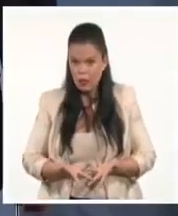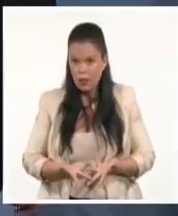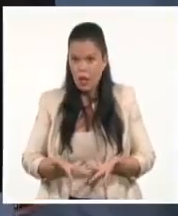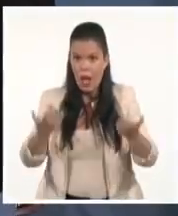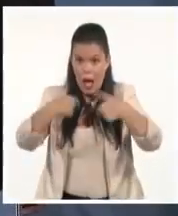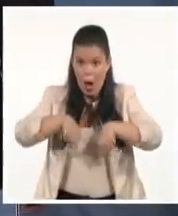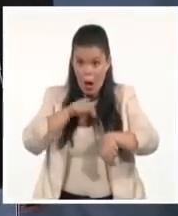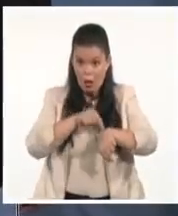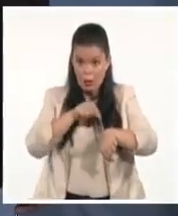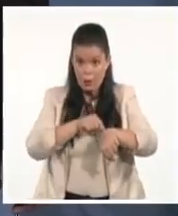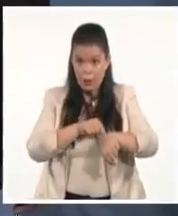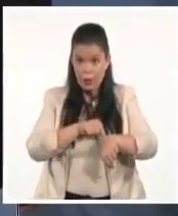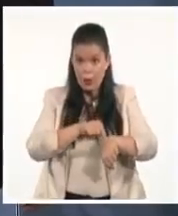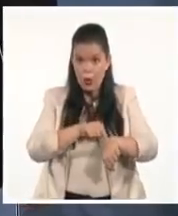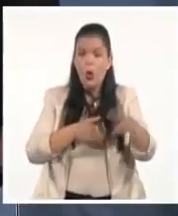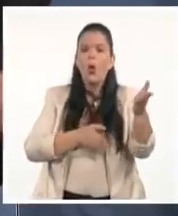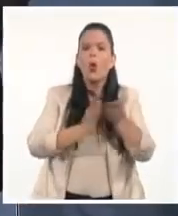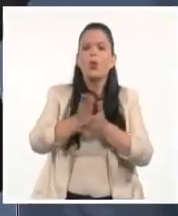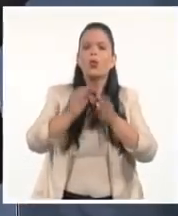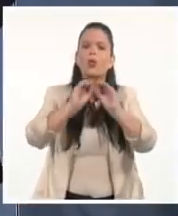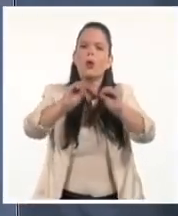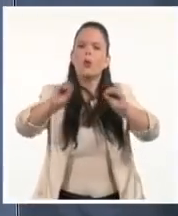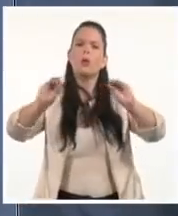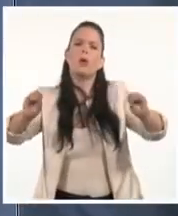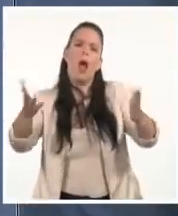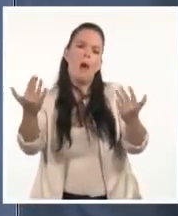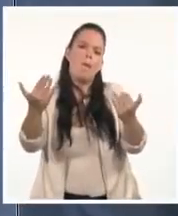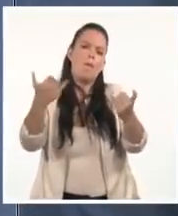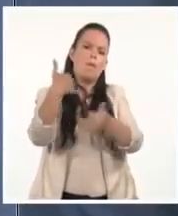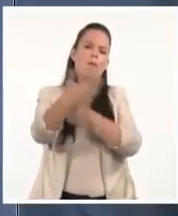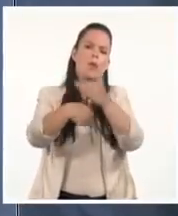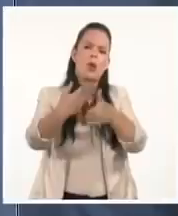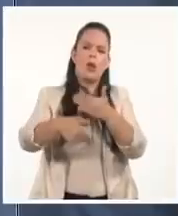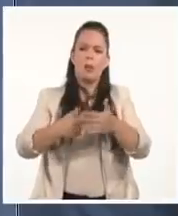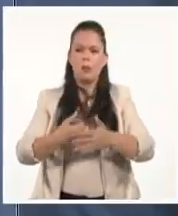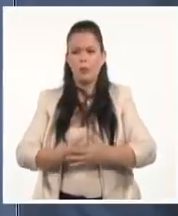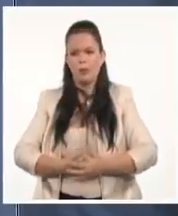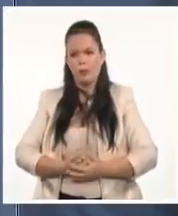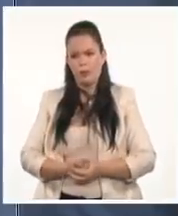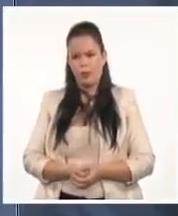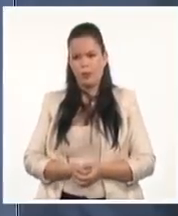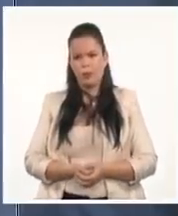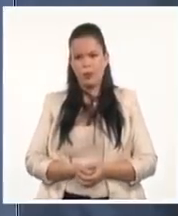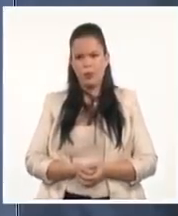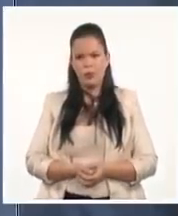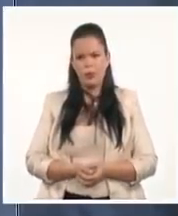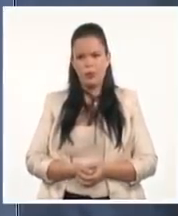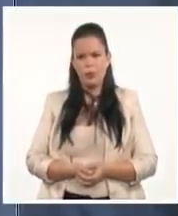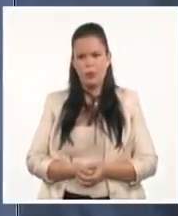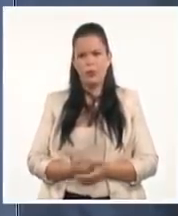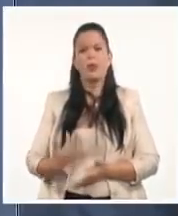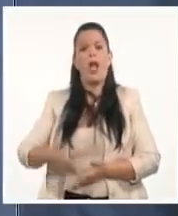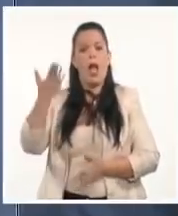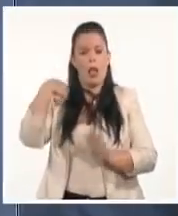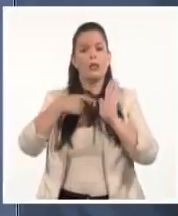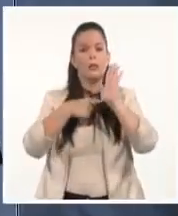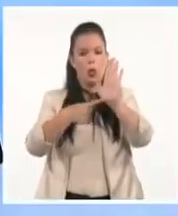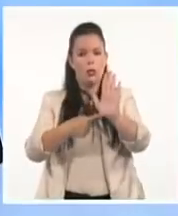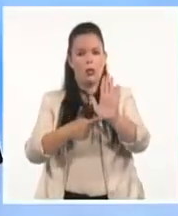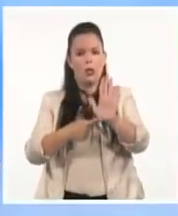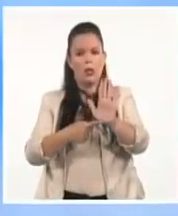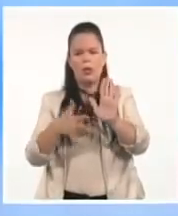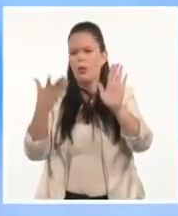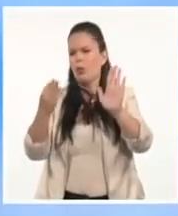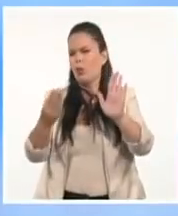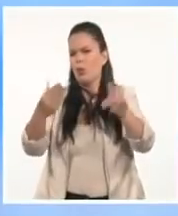violentas e inimaginables acciones. Hace un rato el colega Jorge Legañóa mostraba un ejemplo. Son muchísimos para no repetir,